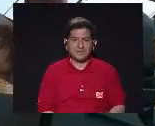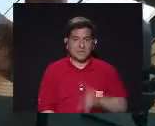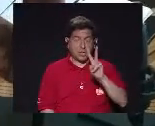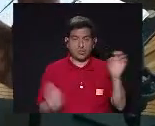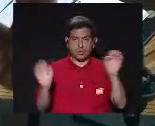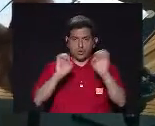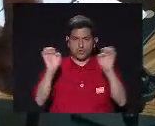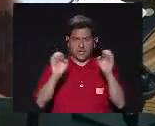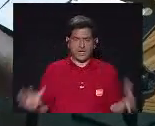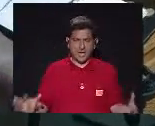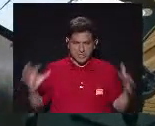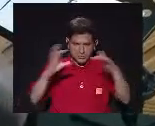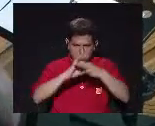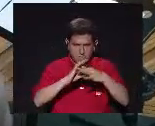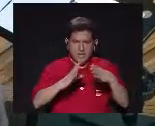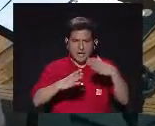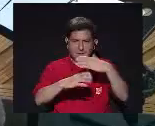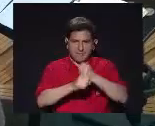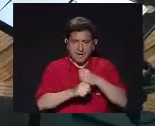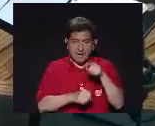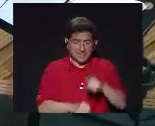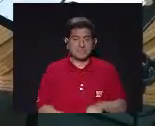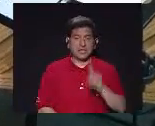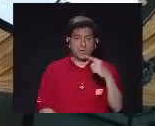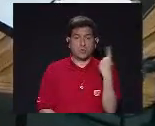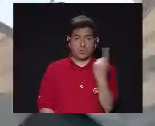energías Se pueden unir Para formar